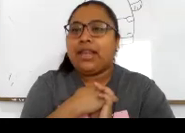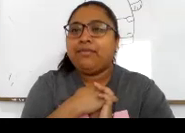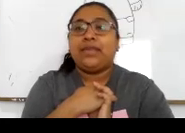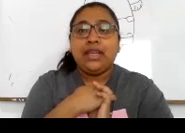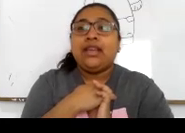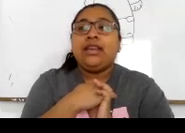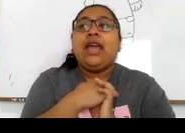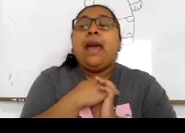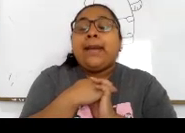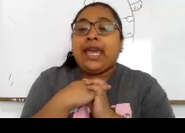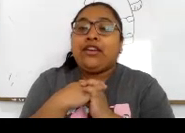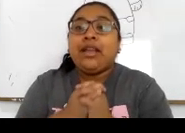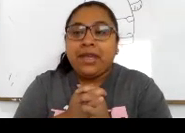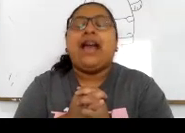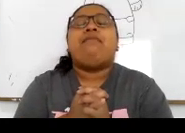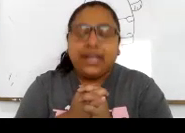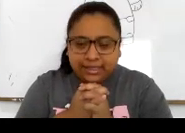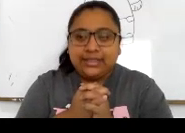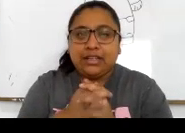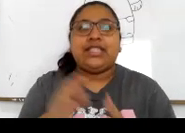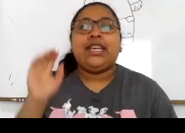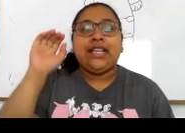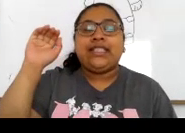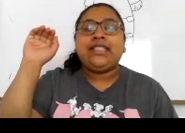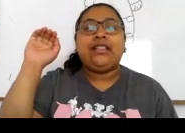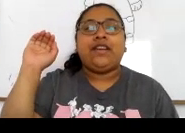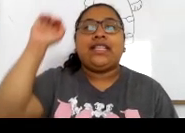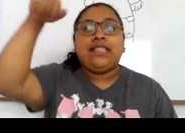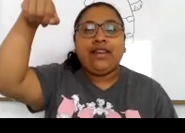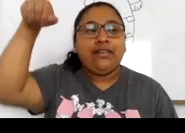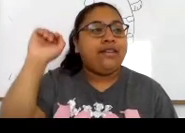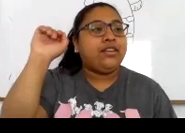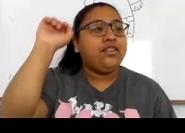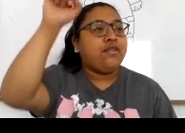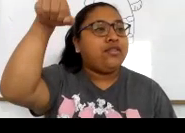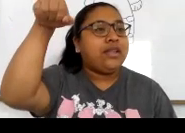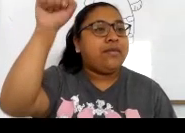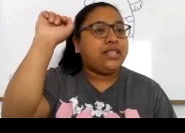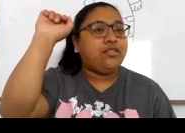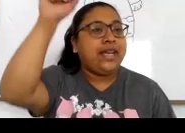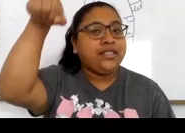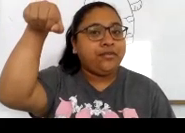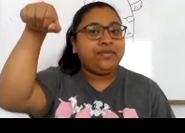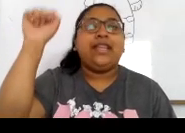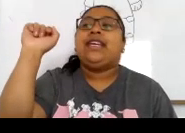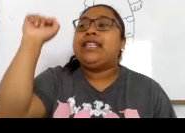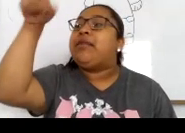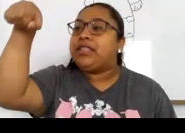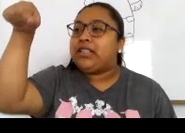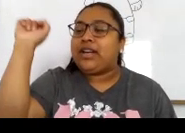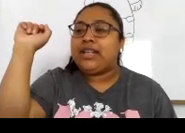manera, ¿verdad? Sí. Ellos también, aparte de hacerlo así, el sí significa, sí, ¿ven? A ver, todos, cuando estamos haciendo esto,